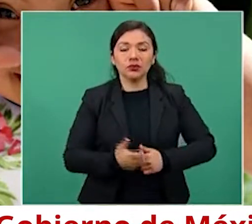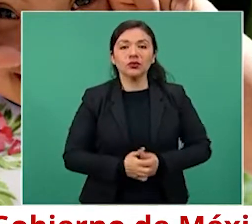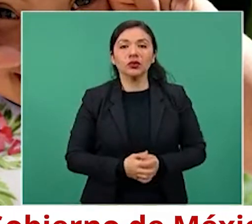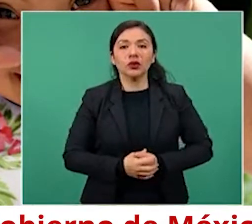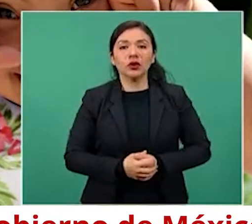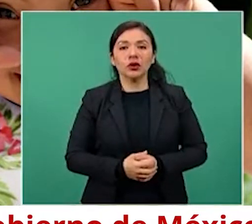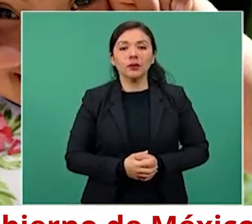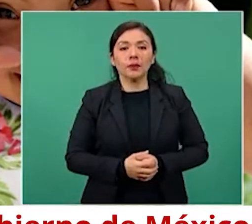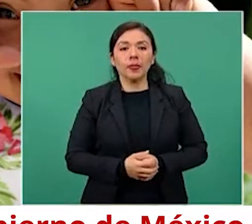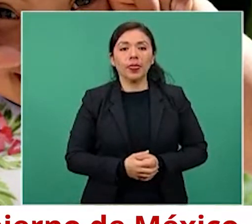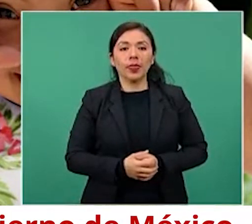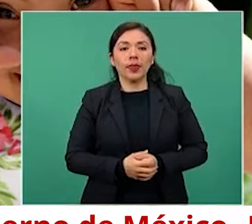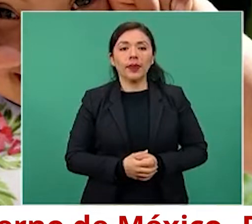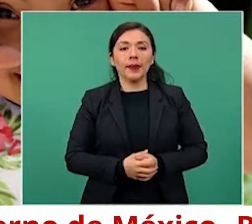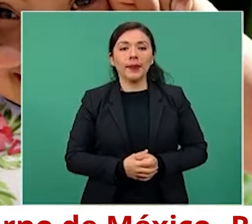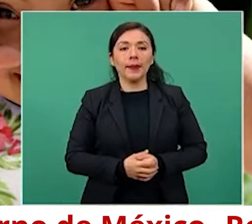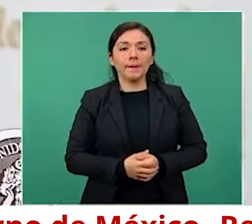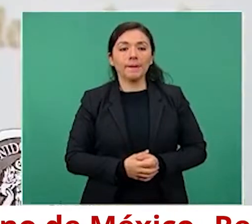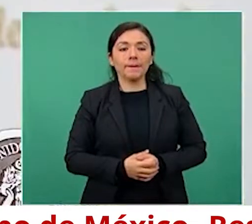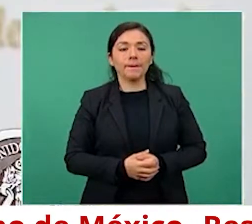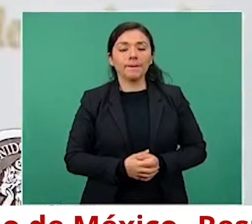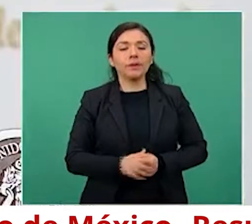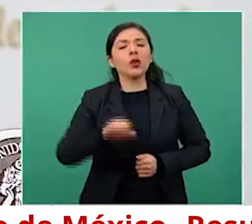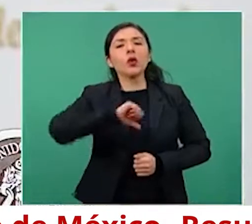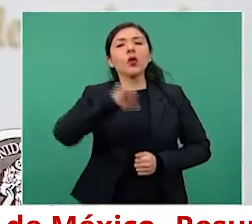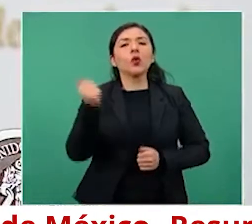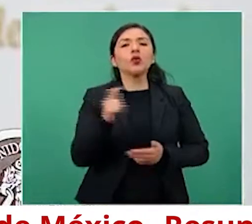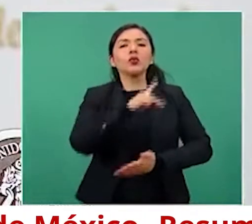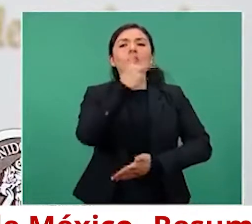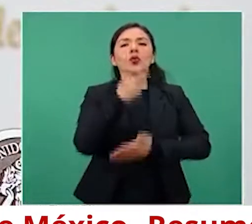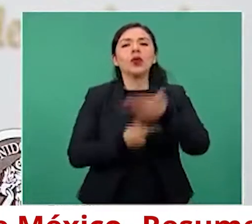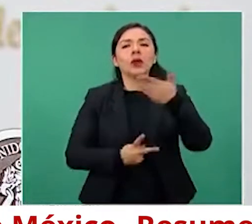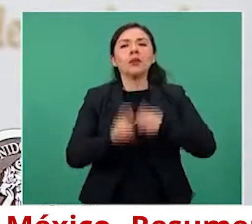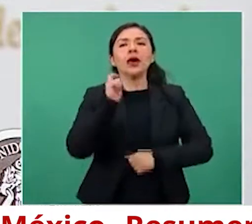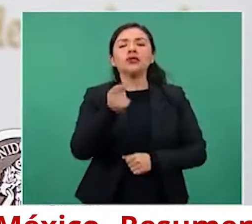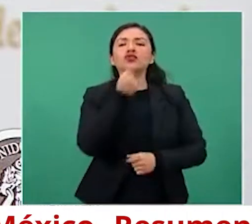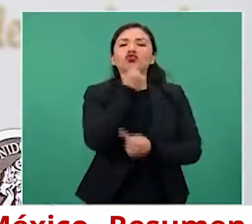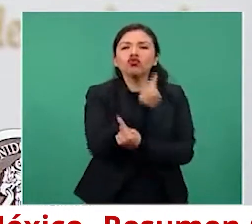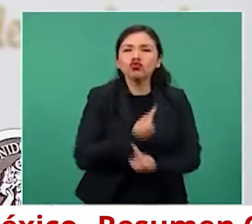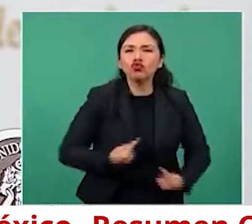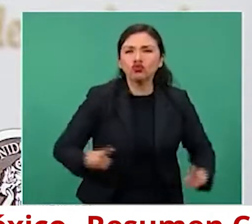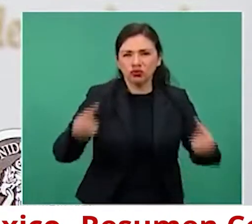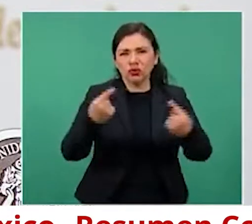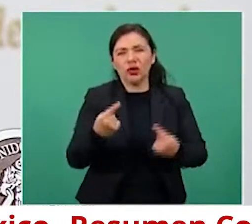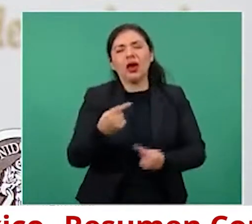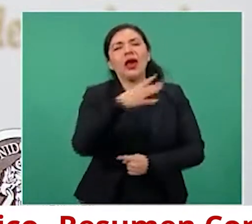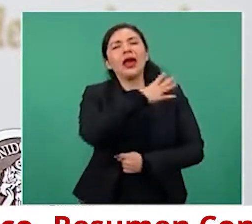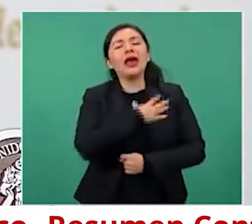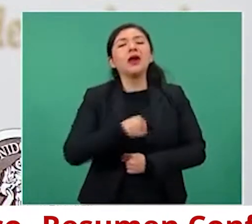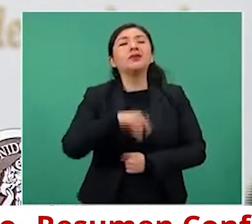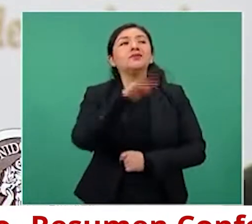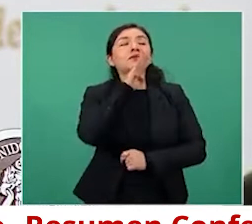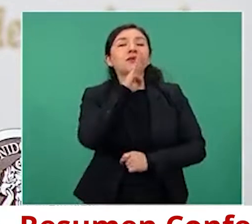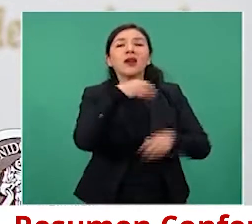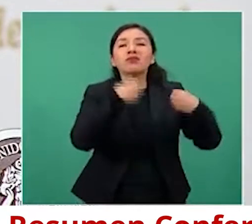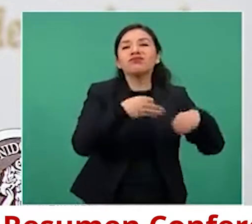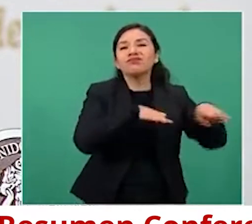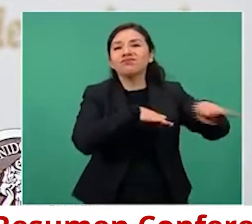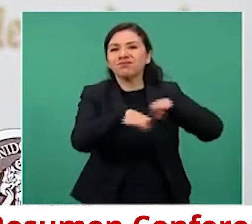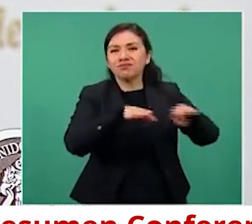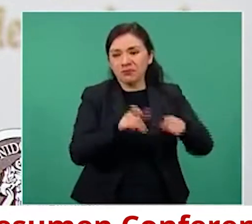En el caso del programa de niñas y niños, hijos de madres trabajadoras,